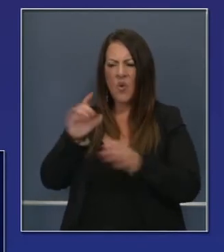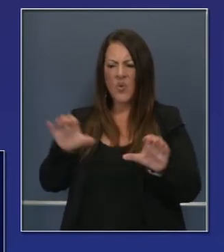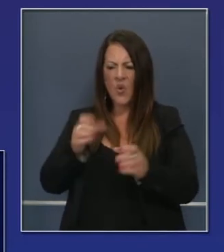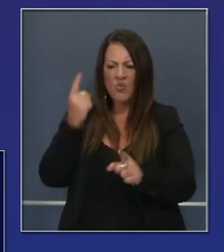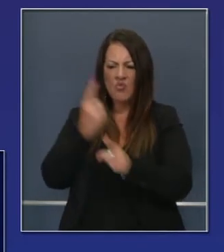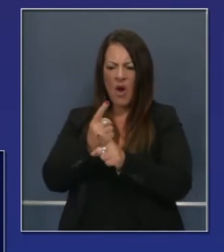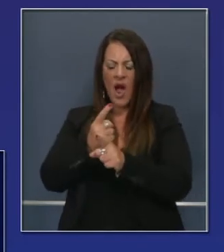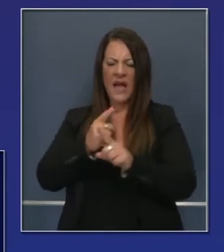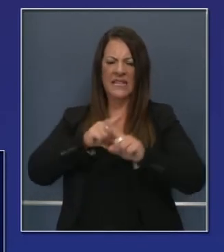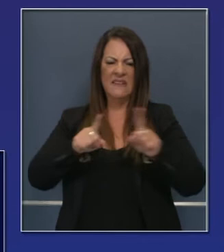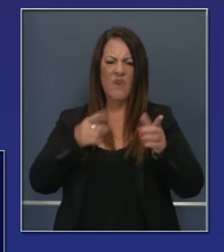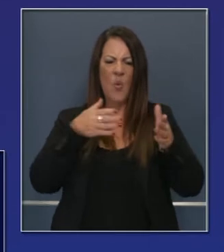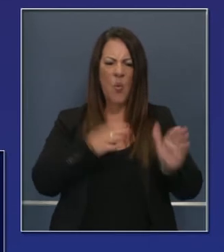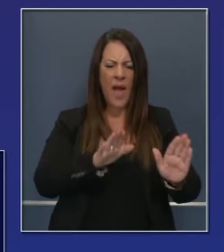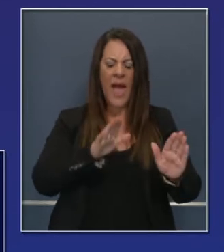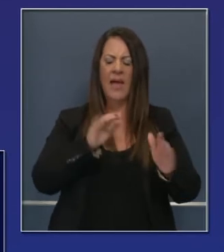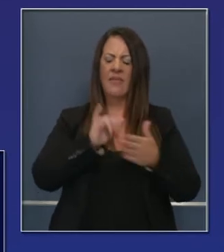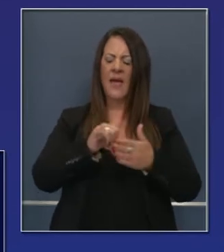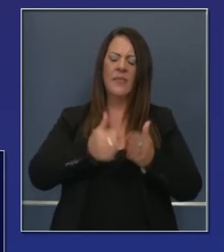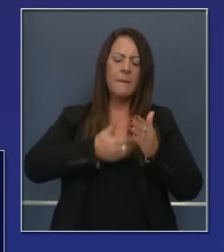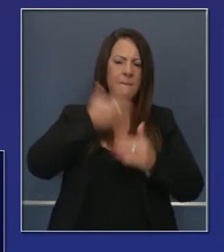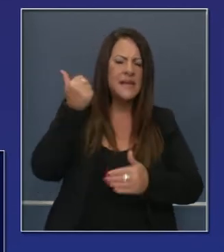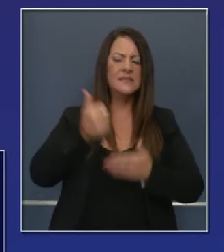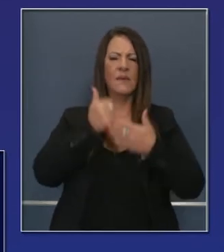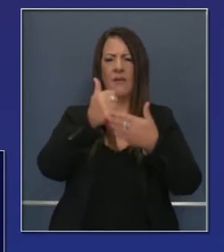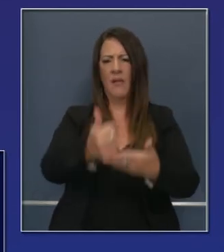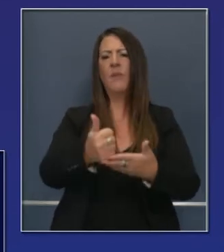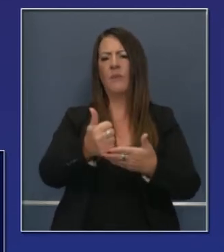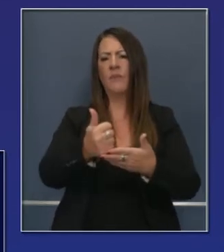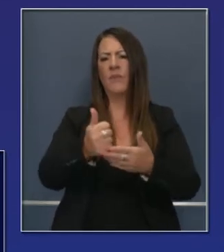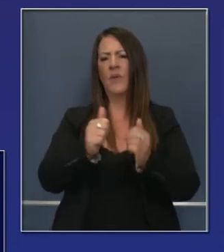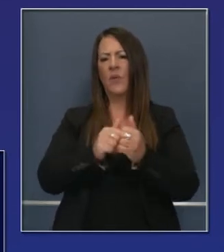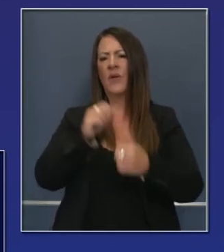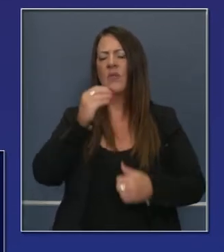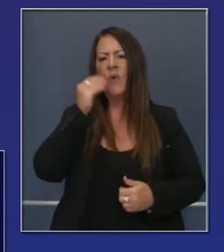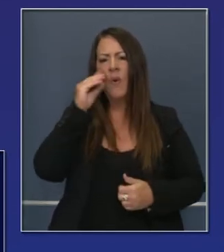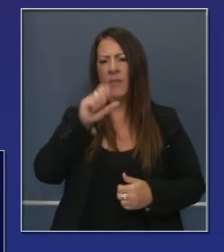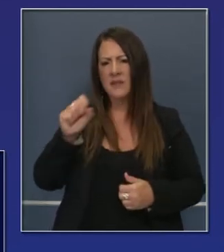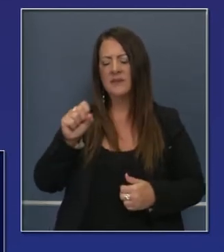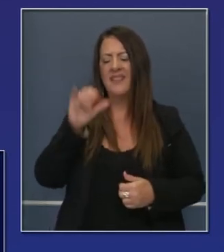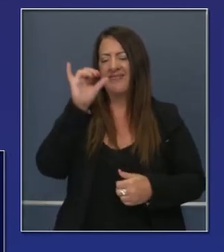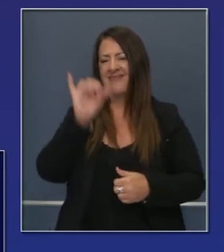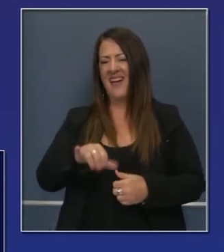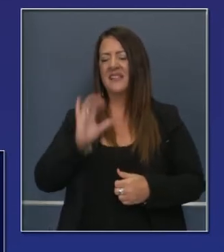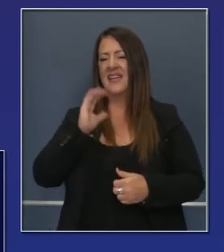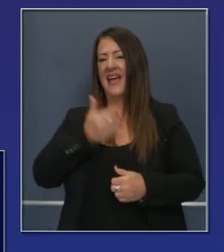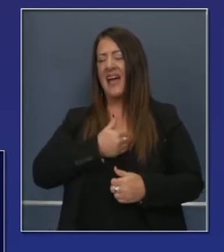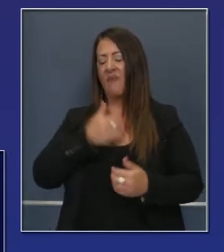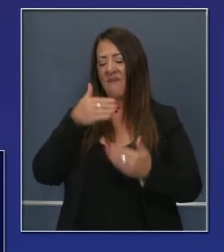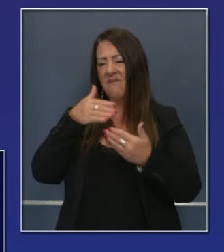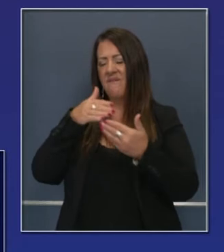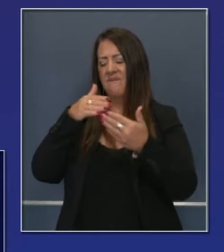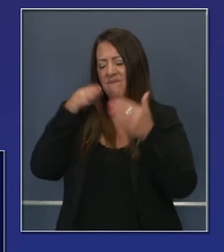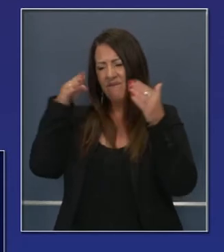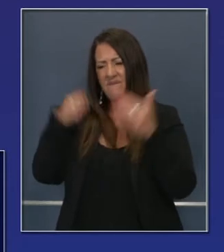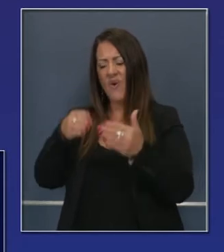El punto de vista es de tener recursos para hacer las cosas diferentes. Y es base en nuestro punto de vista, nuestro